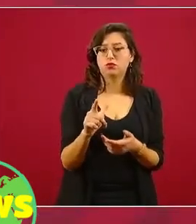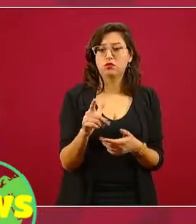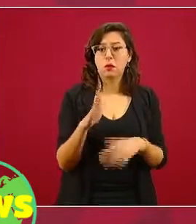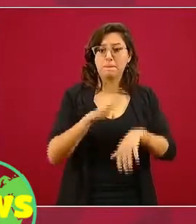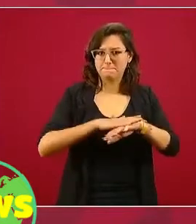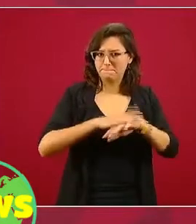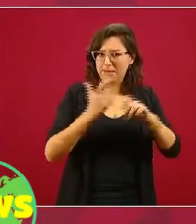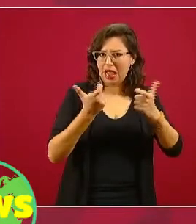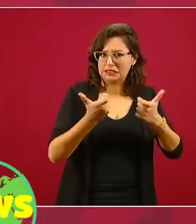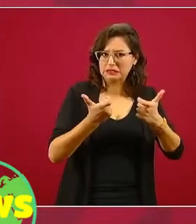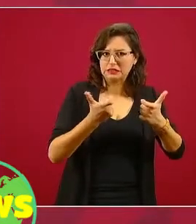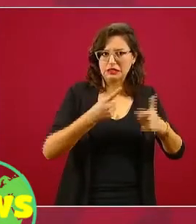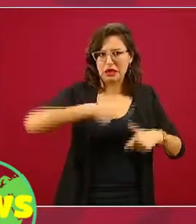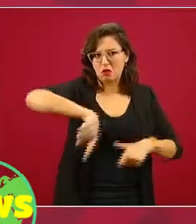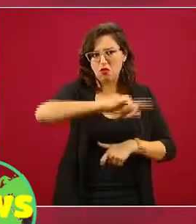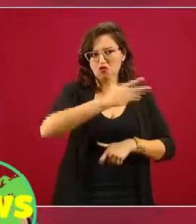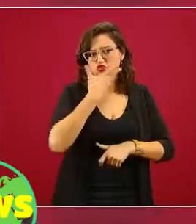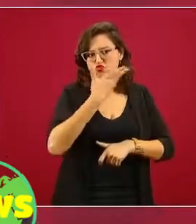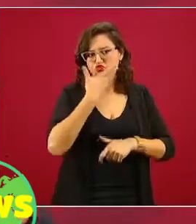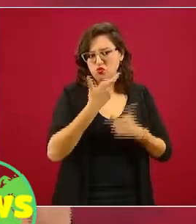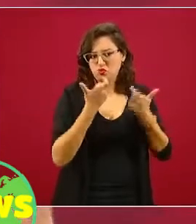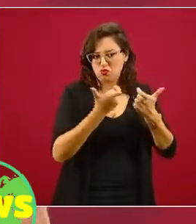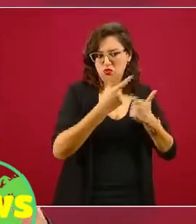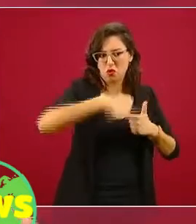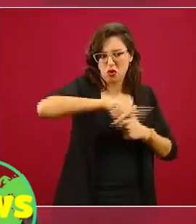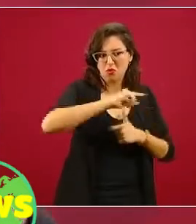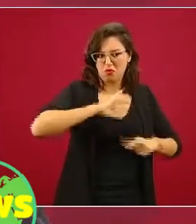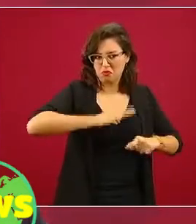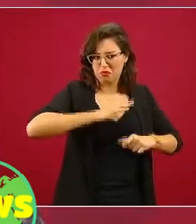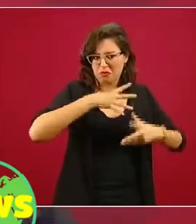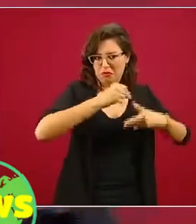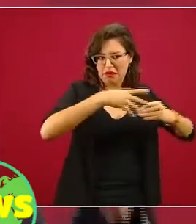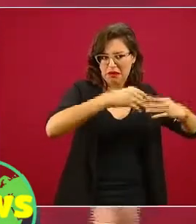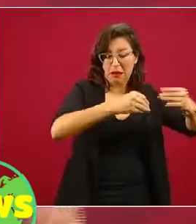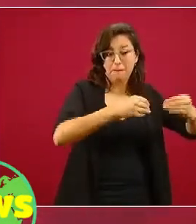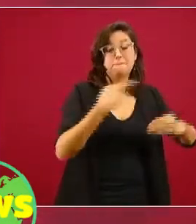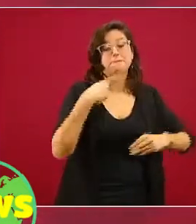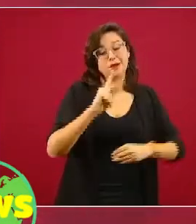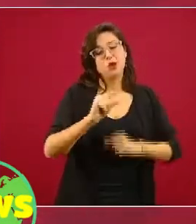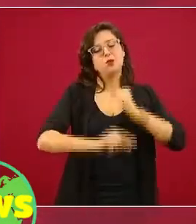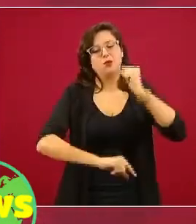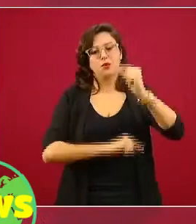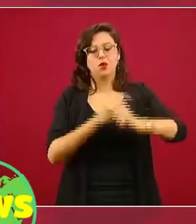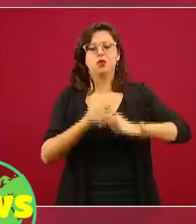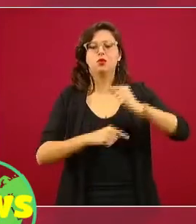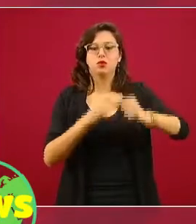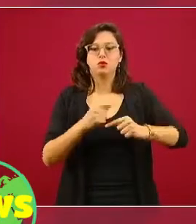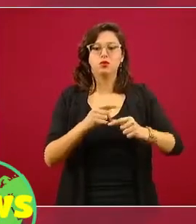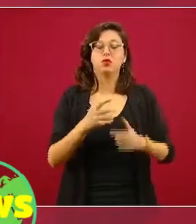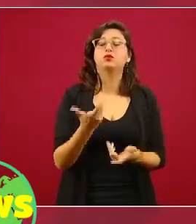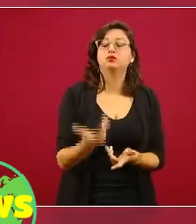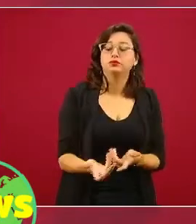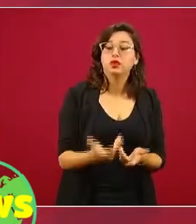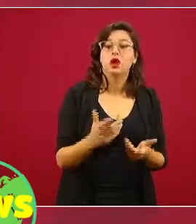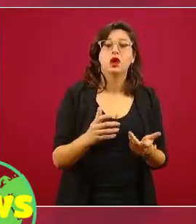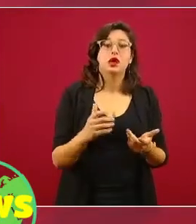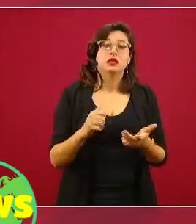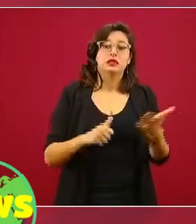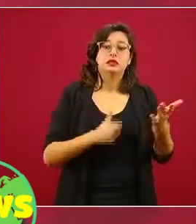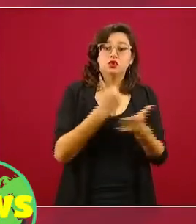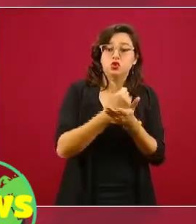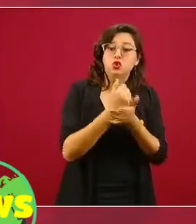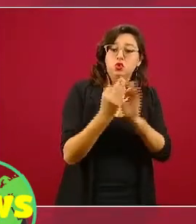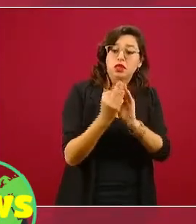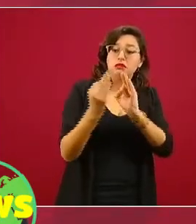mayor capacidad económica, pero sabíamos que eventualmente se desplazaría hacia las comunidades suburbanas y